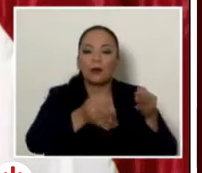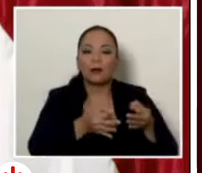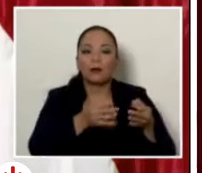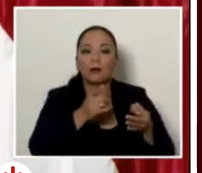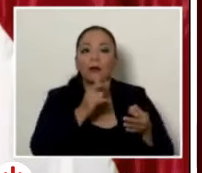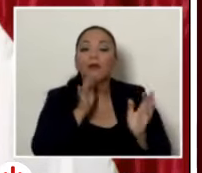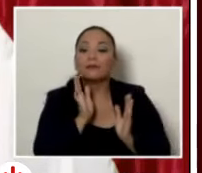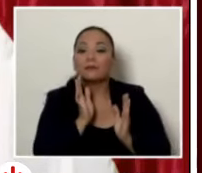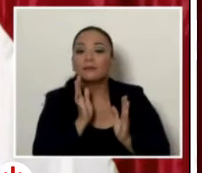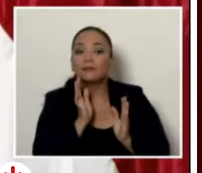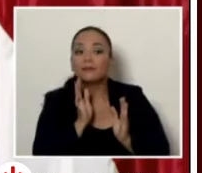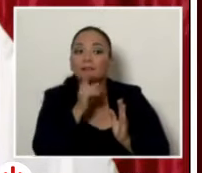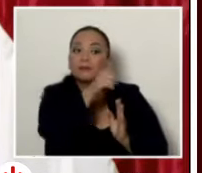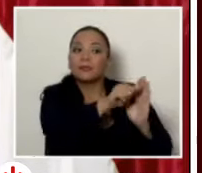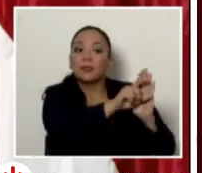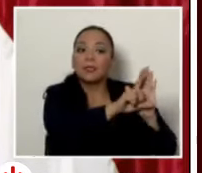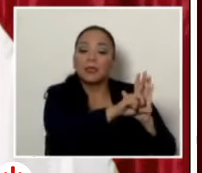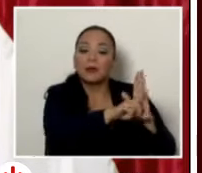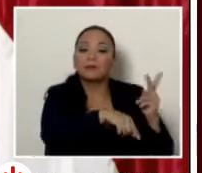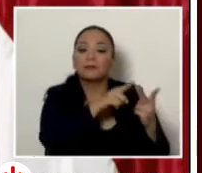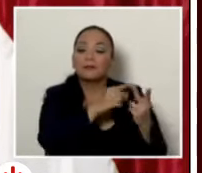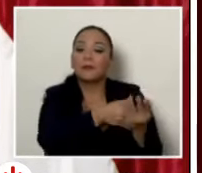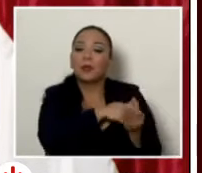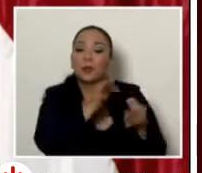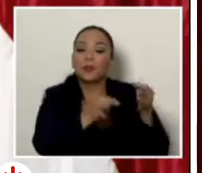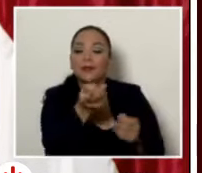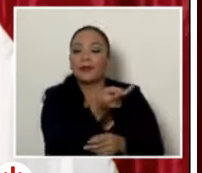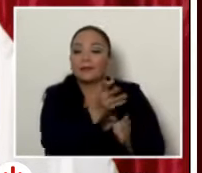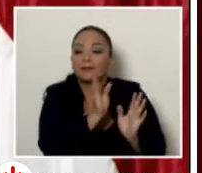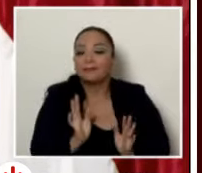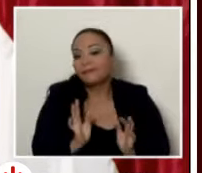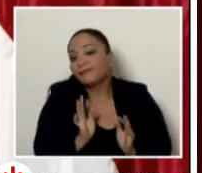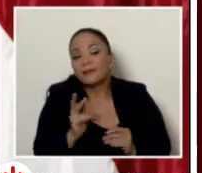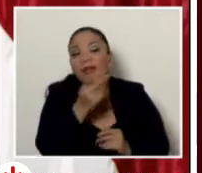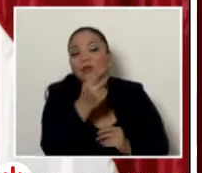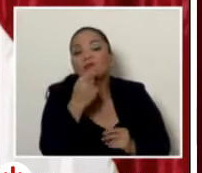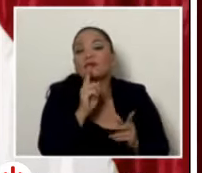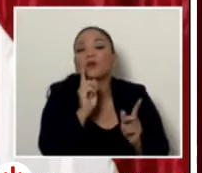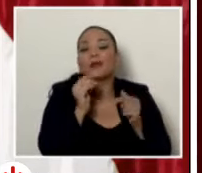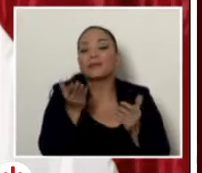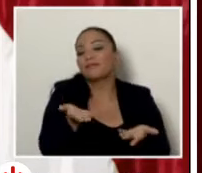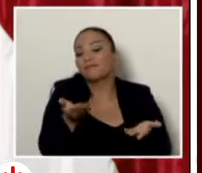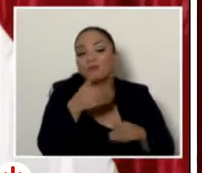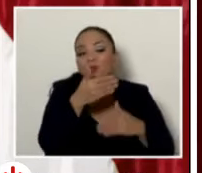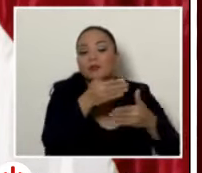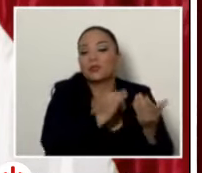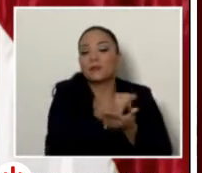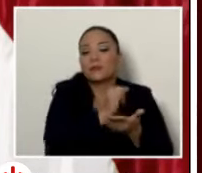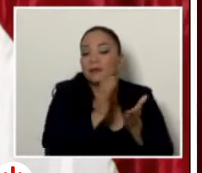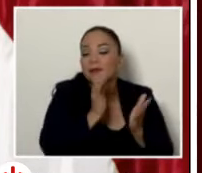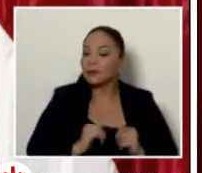legislativo y al poder judicial decir cuáles son los mejores procedimientos de investigación